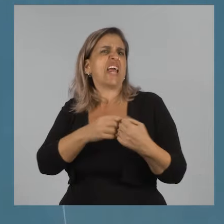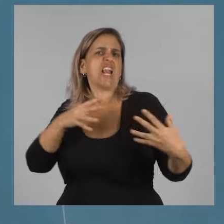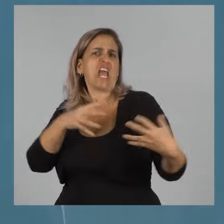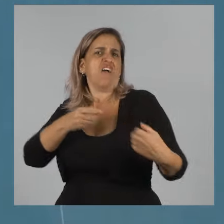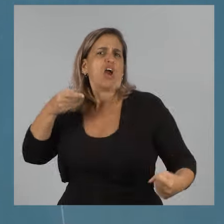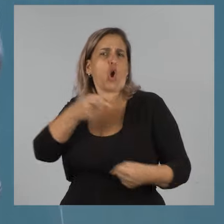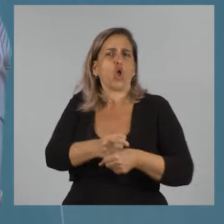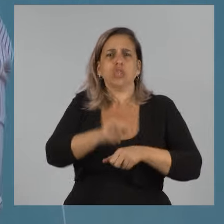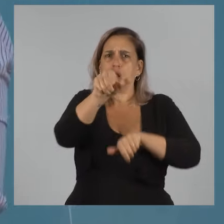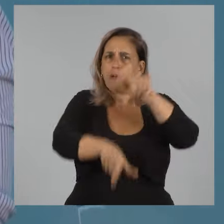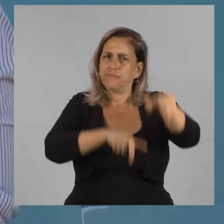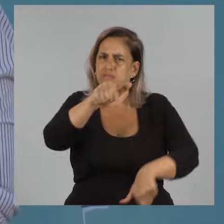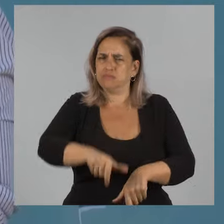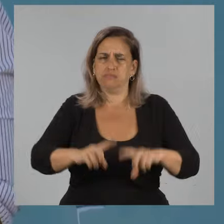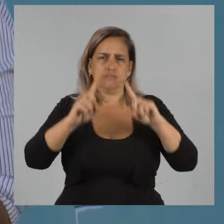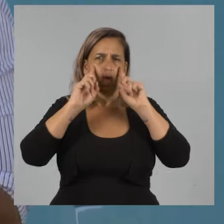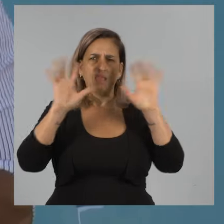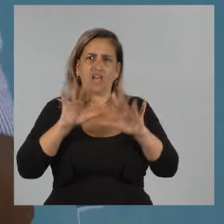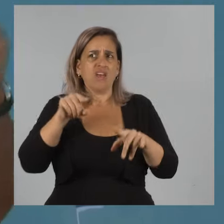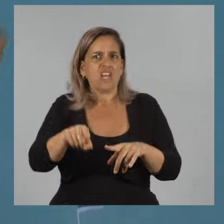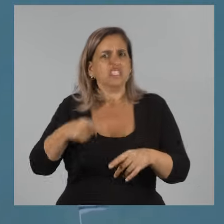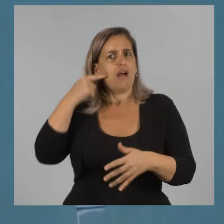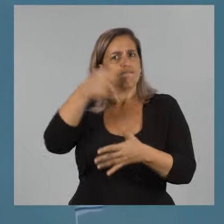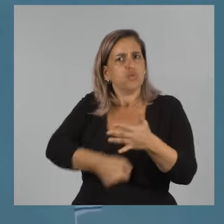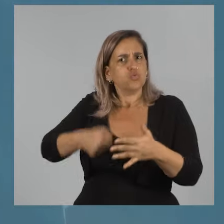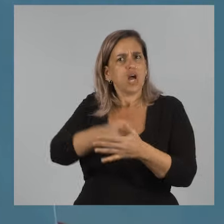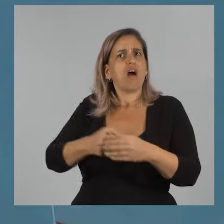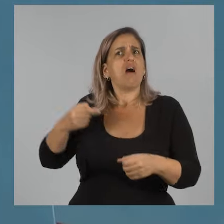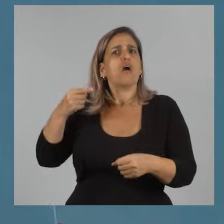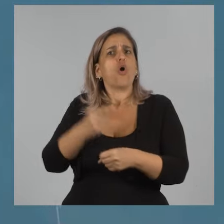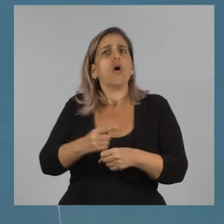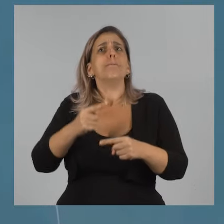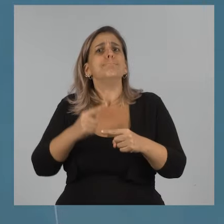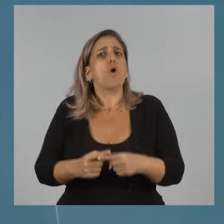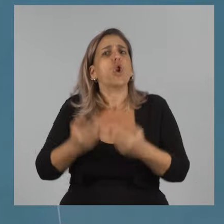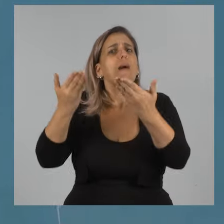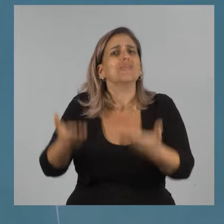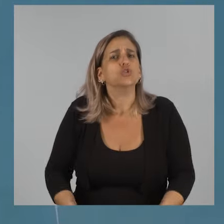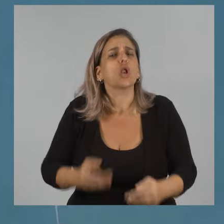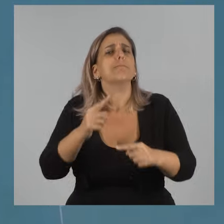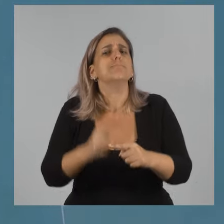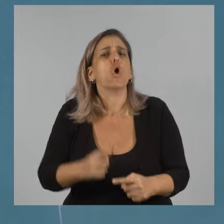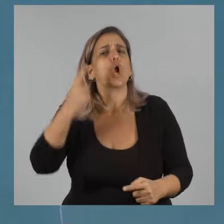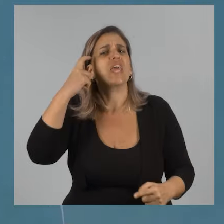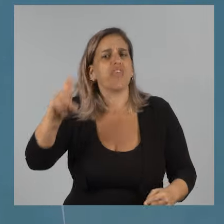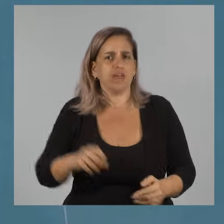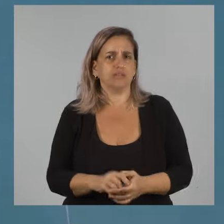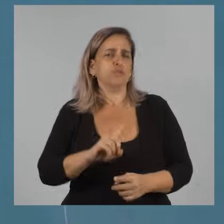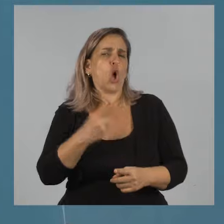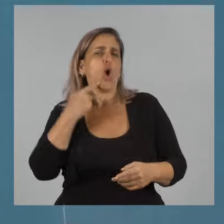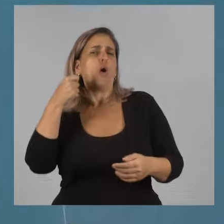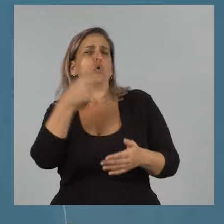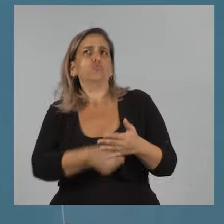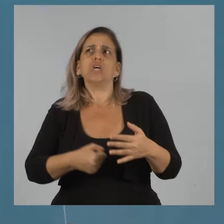contra la gente. Ella se le peleaba por la gente y por las ideas. Ella no